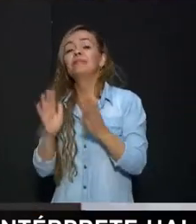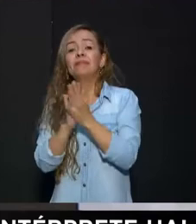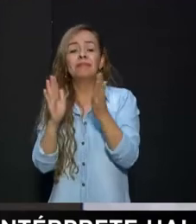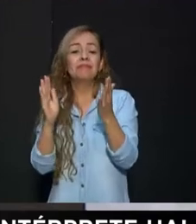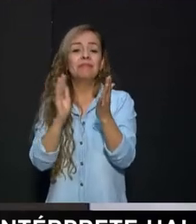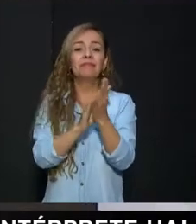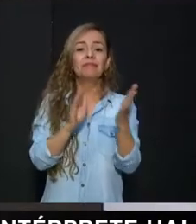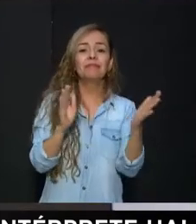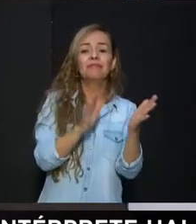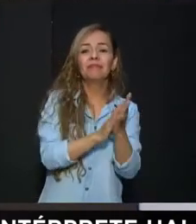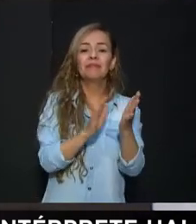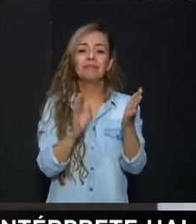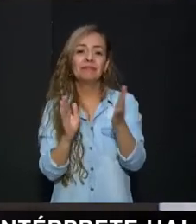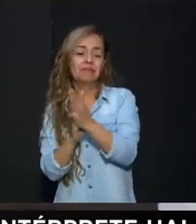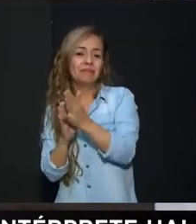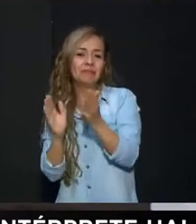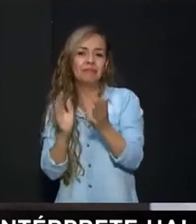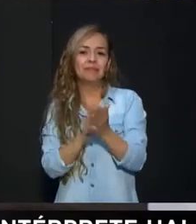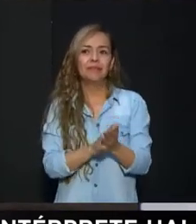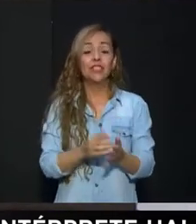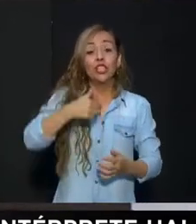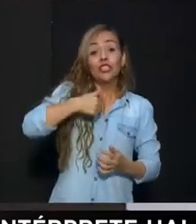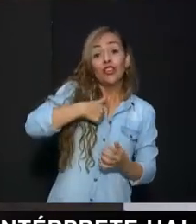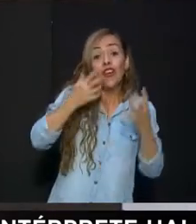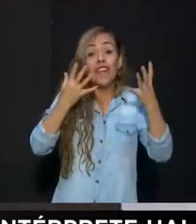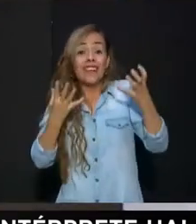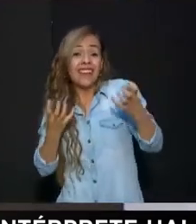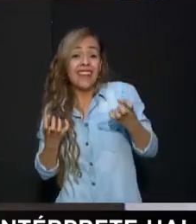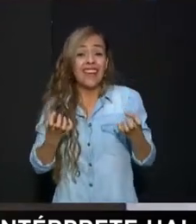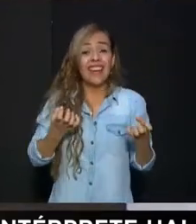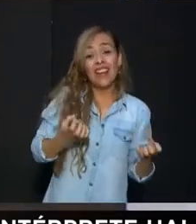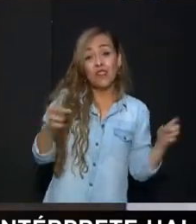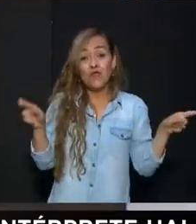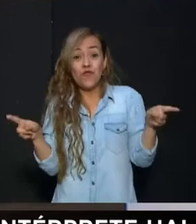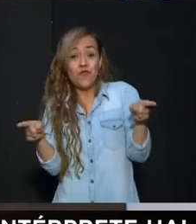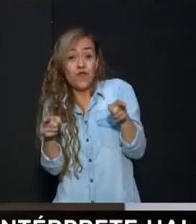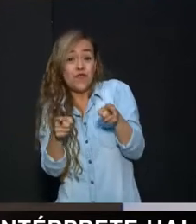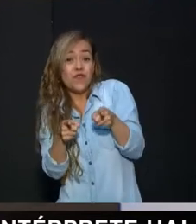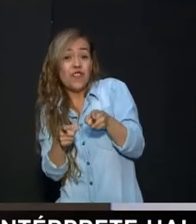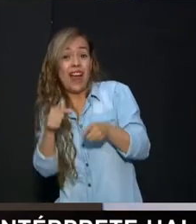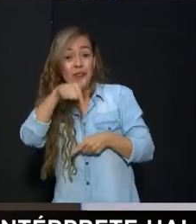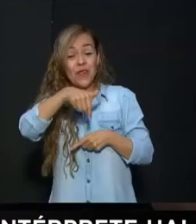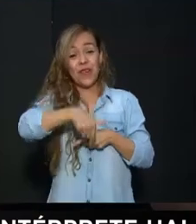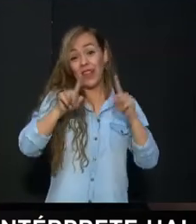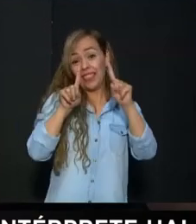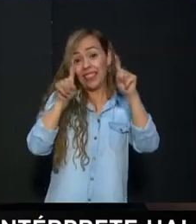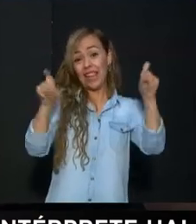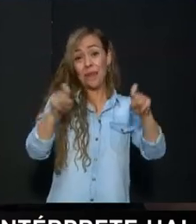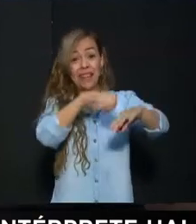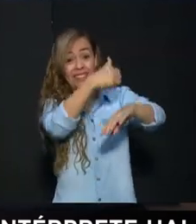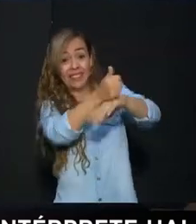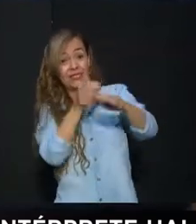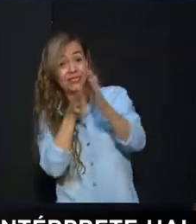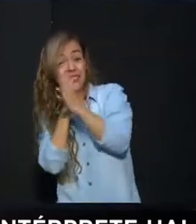Pequeño resumen Yo quiero resumir Todo el testimonio Que en el programa Nos dio don